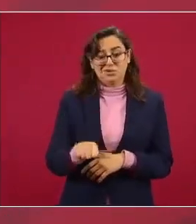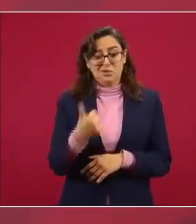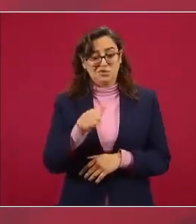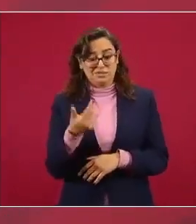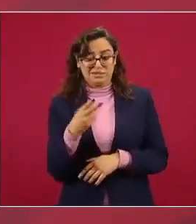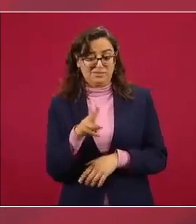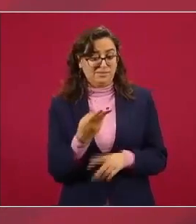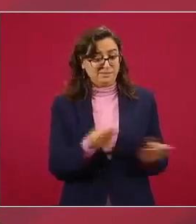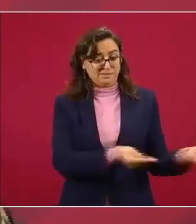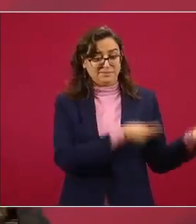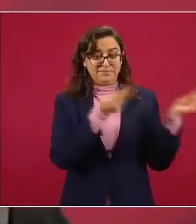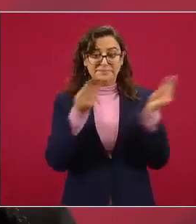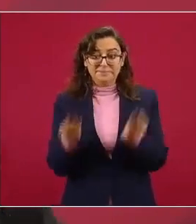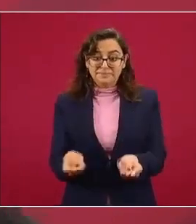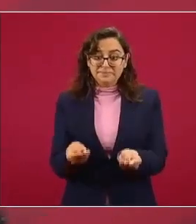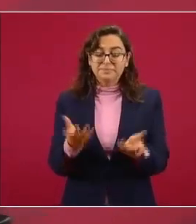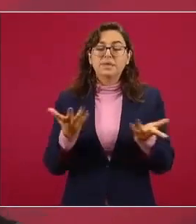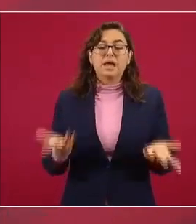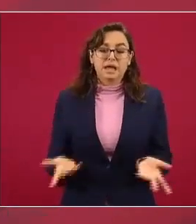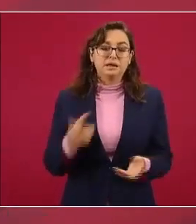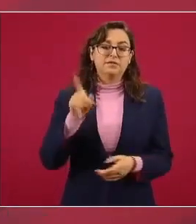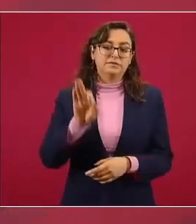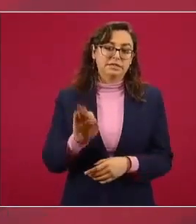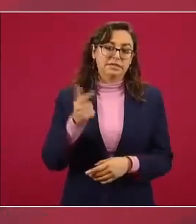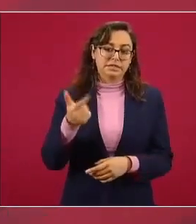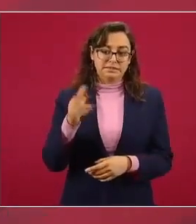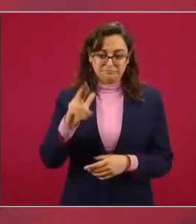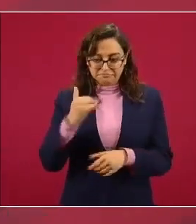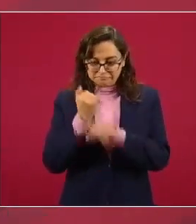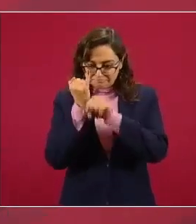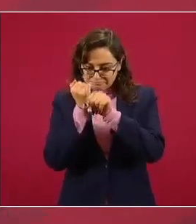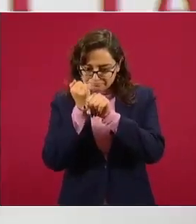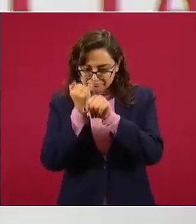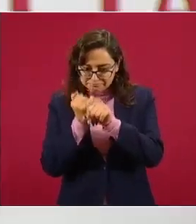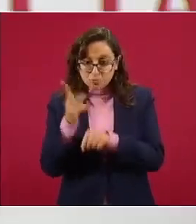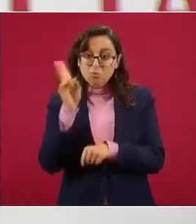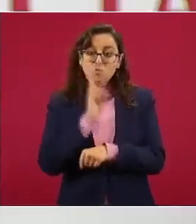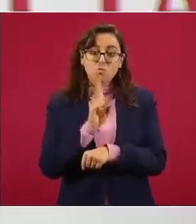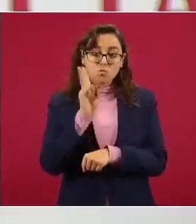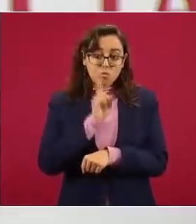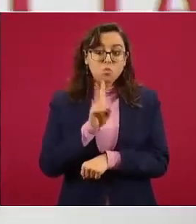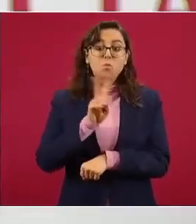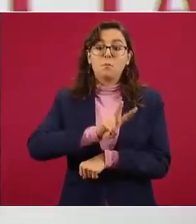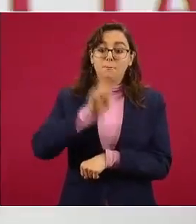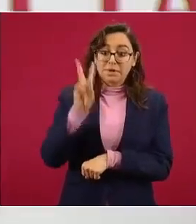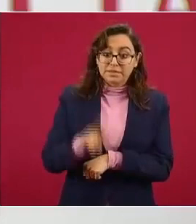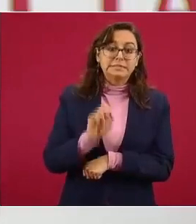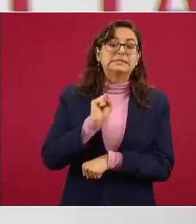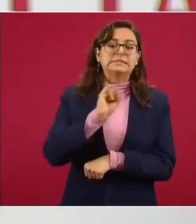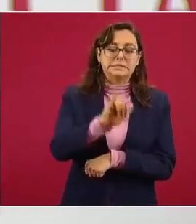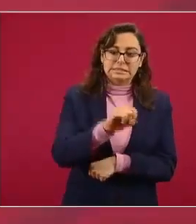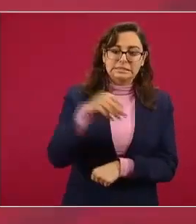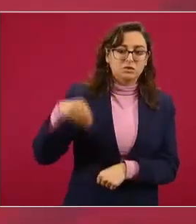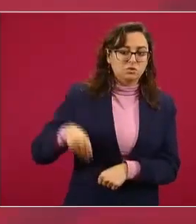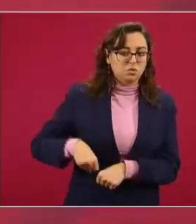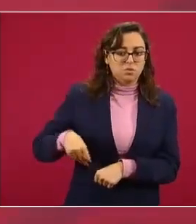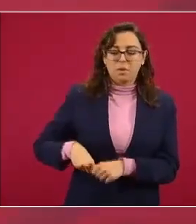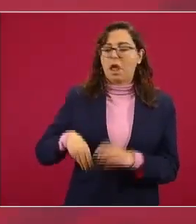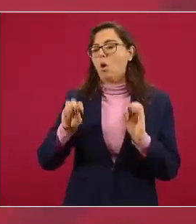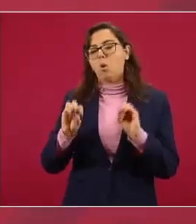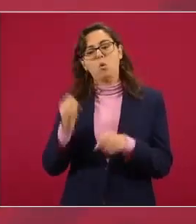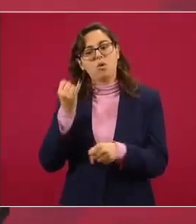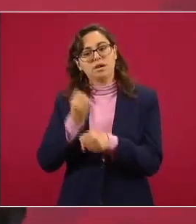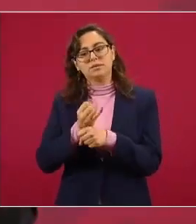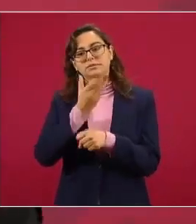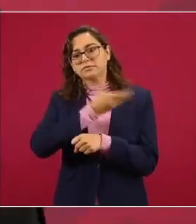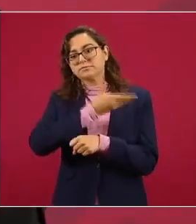sustanciar habrá que probar lo que se dice o en su caso desestimarlo eso ya lo hará la Fiscalía General de